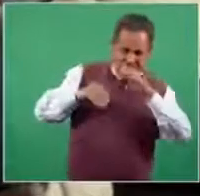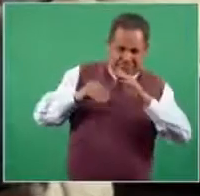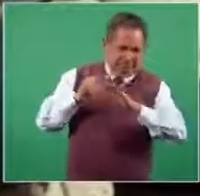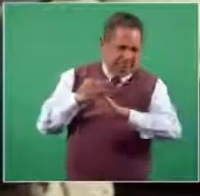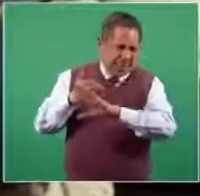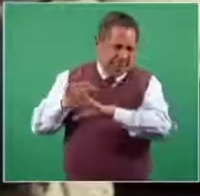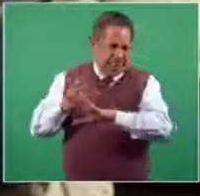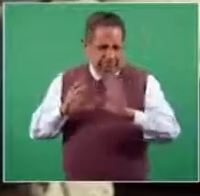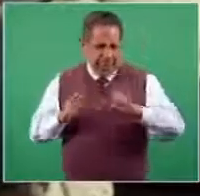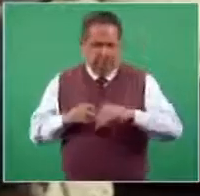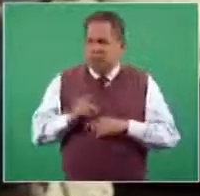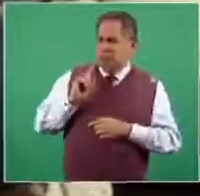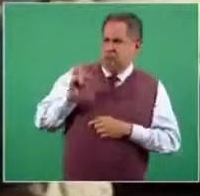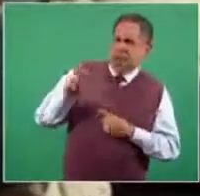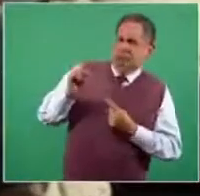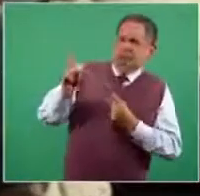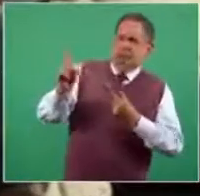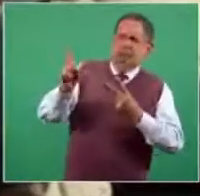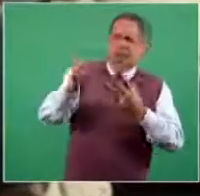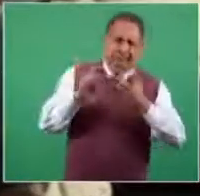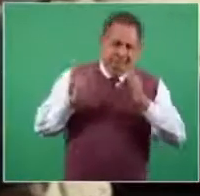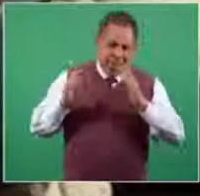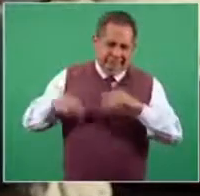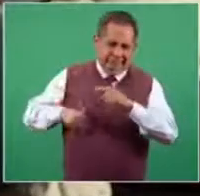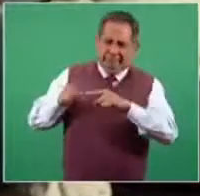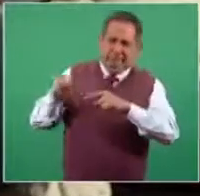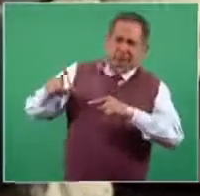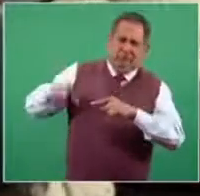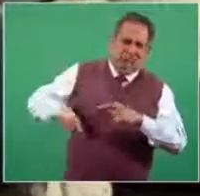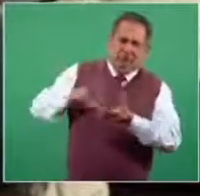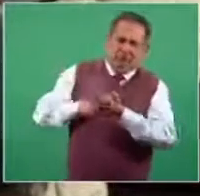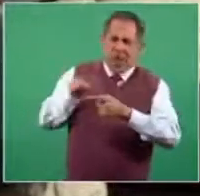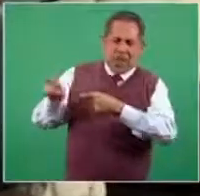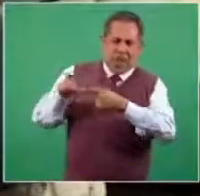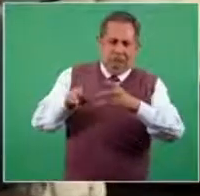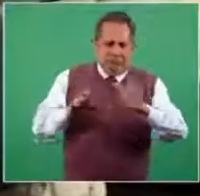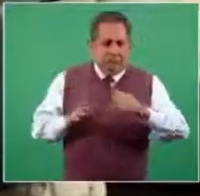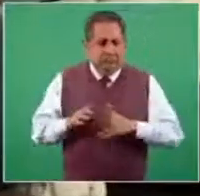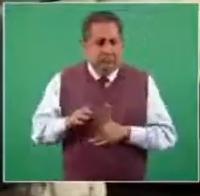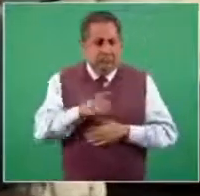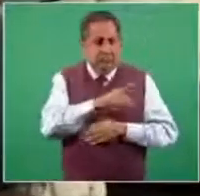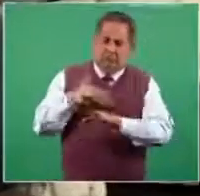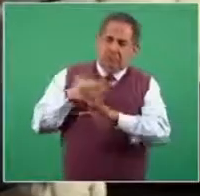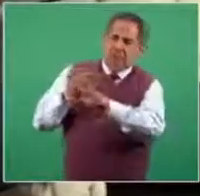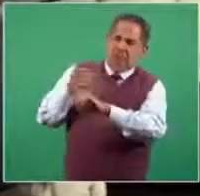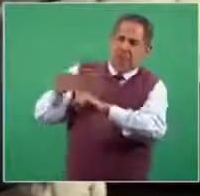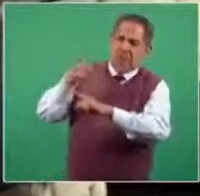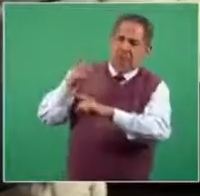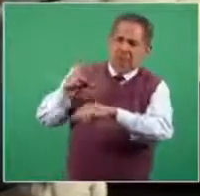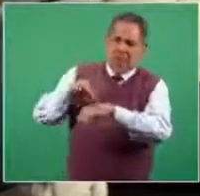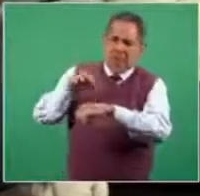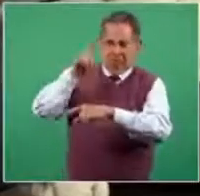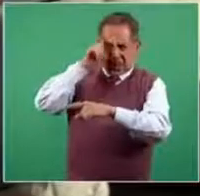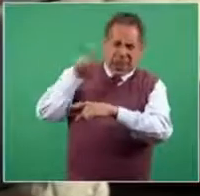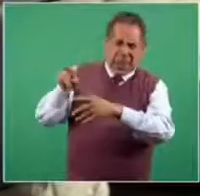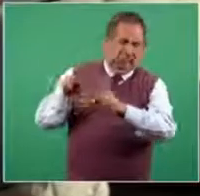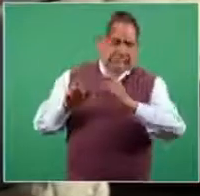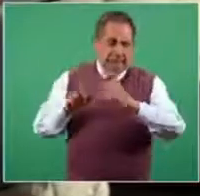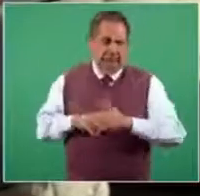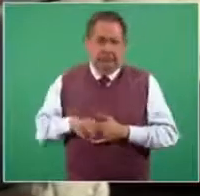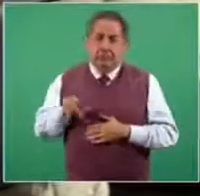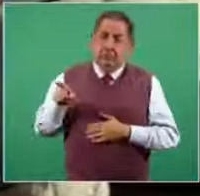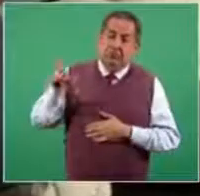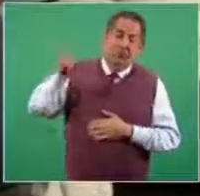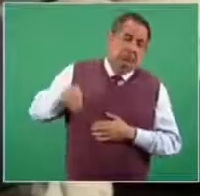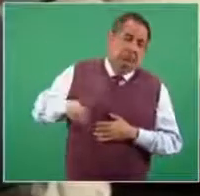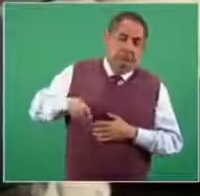incriminar al gobierno y en lo personal del doctor en que son